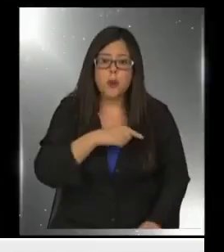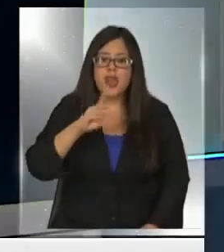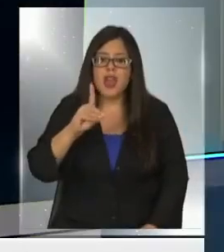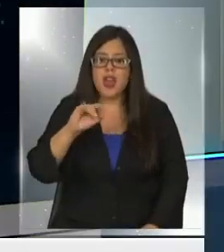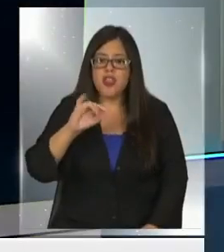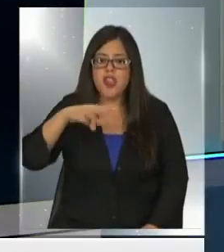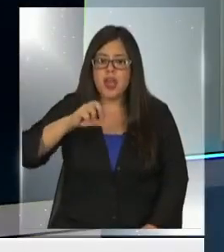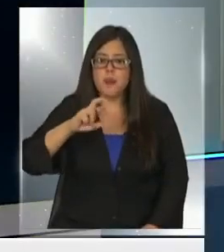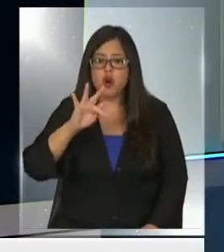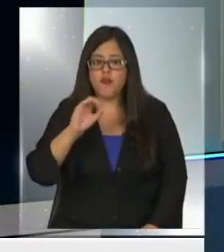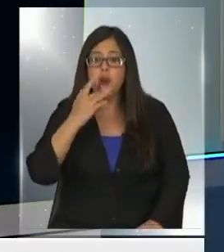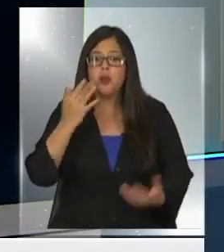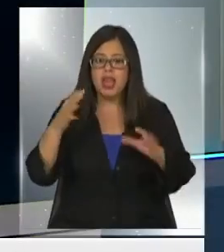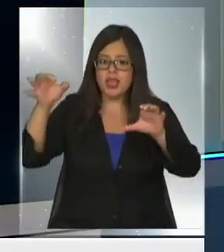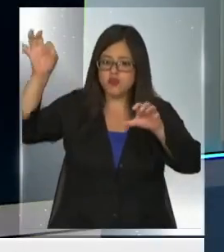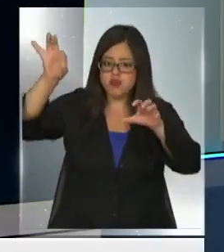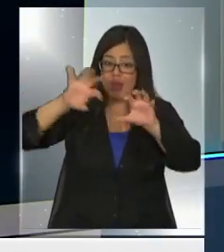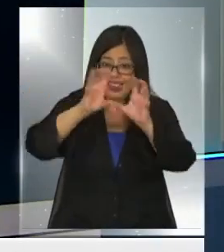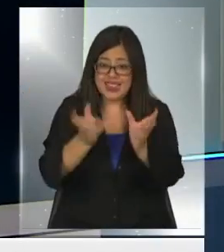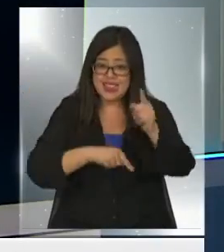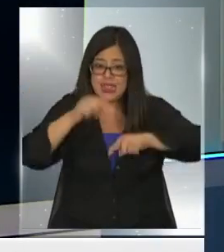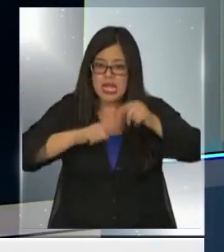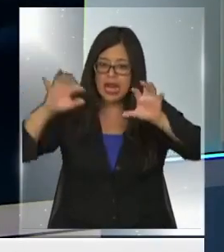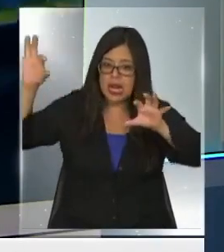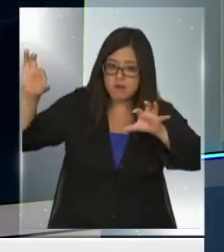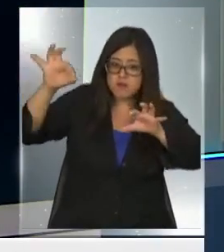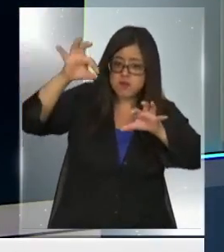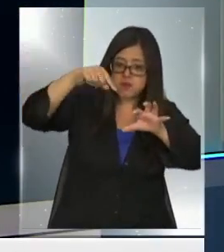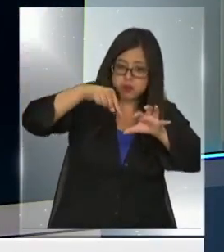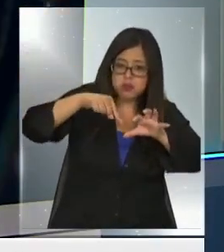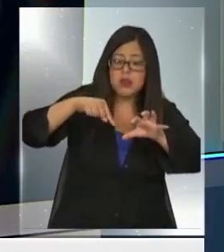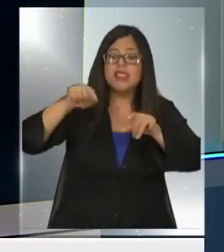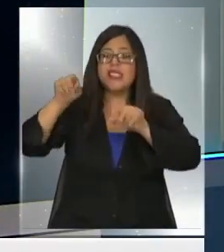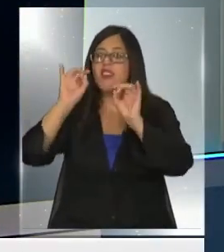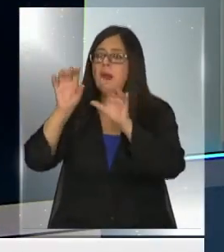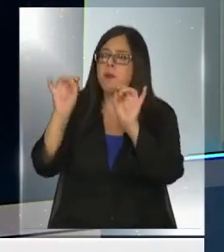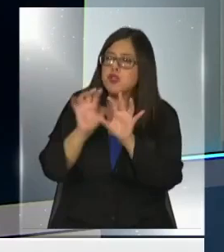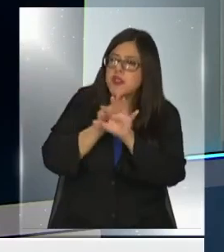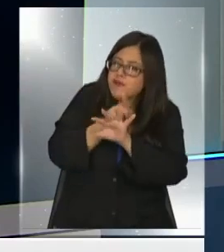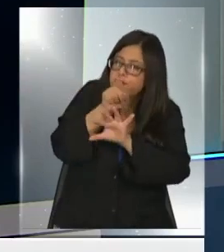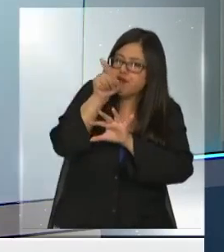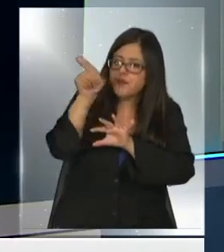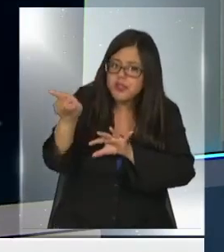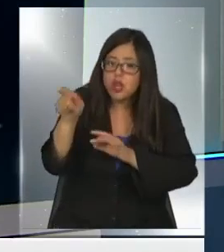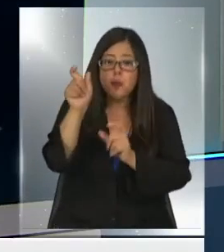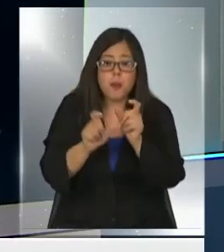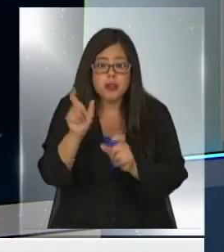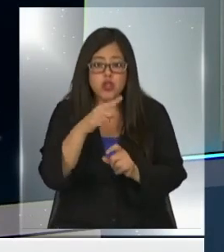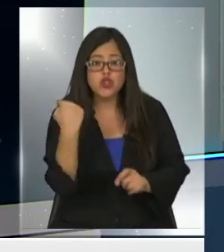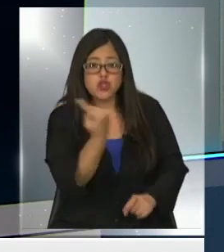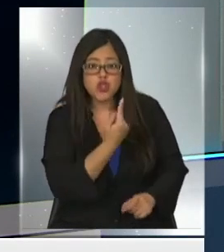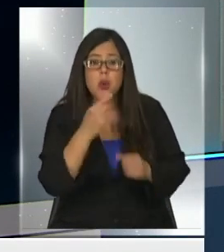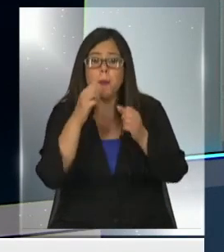puede cambiar su órbita y de esa manera, si lo interceptamos muy lejos, ver la posibilidad de si como humanidad, como civilización,